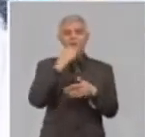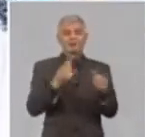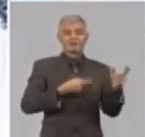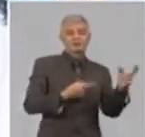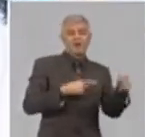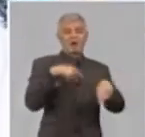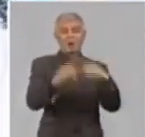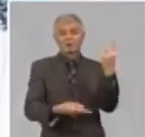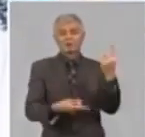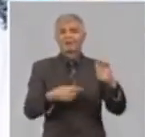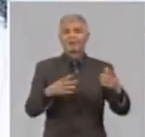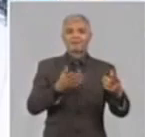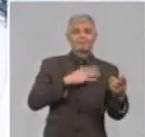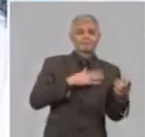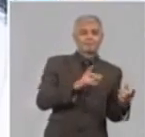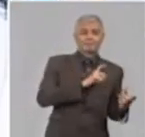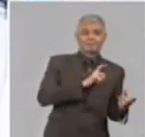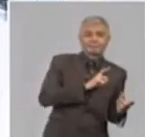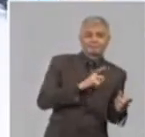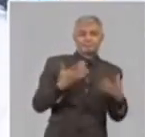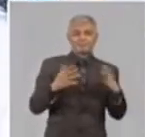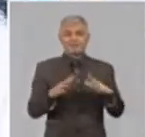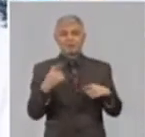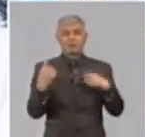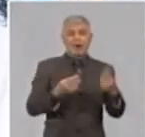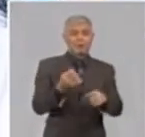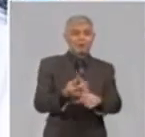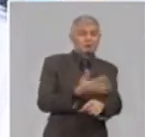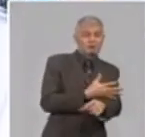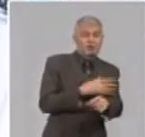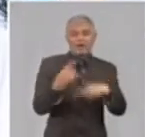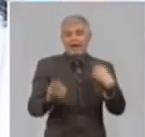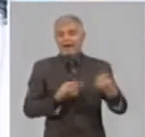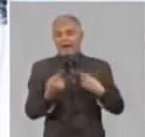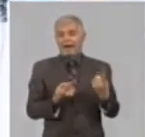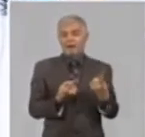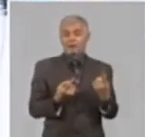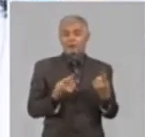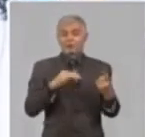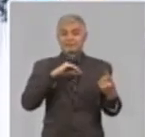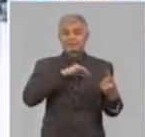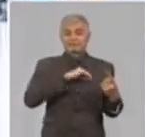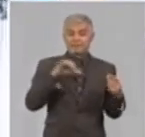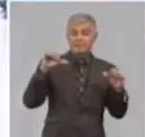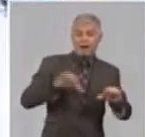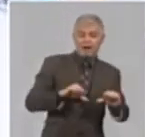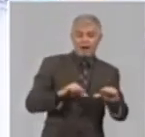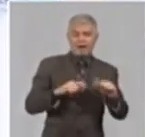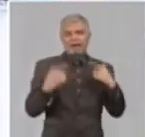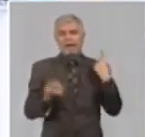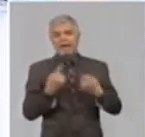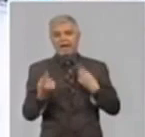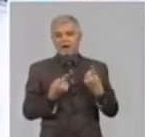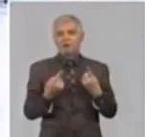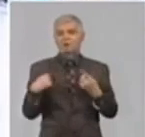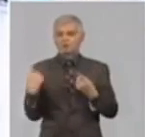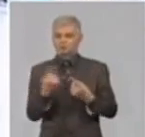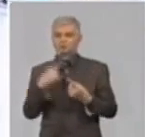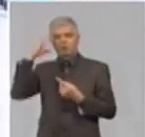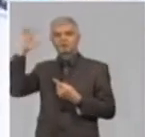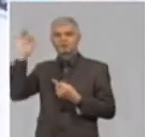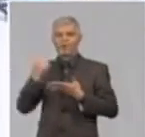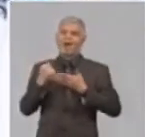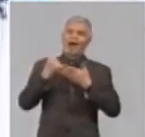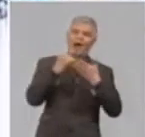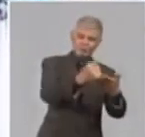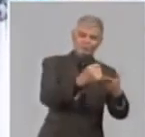tensión, el miedo, estas emociones que en algún momento pudieron ser desagradables y que experimentan por la situación de estrés que están